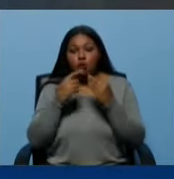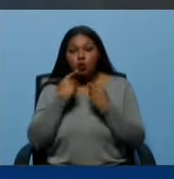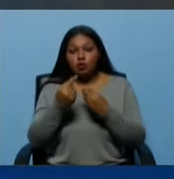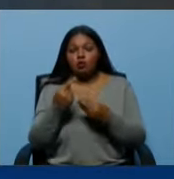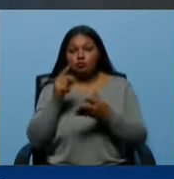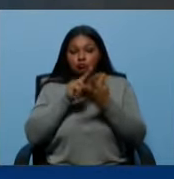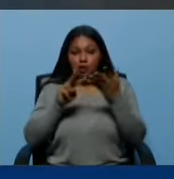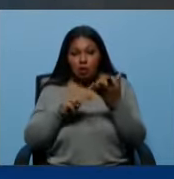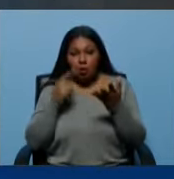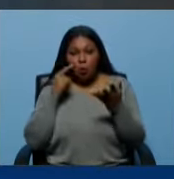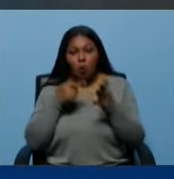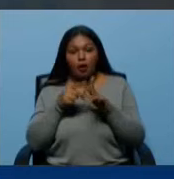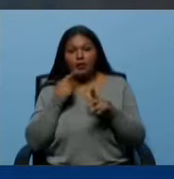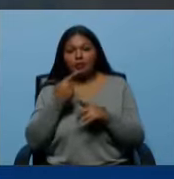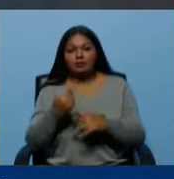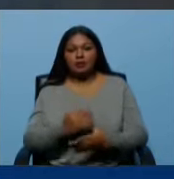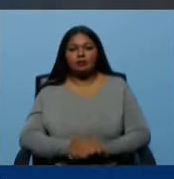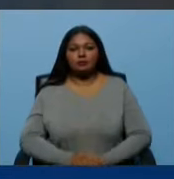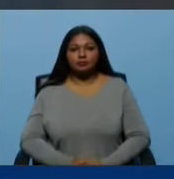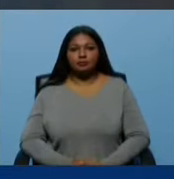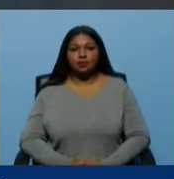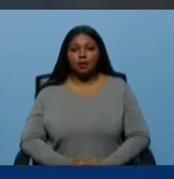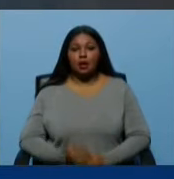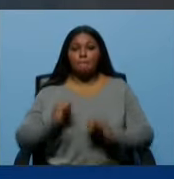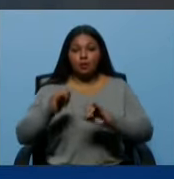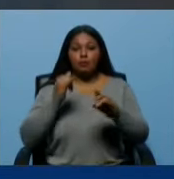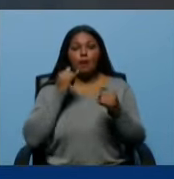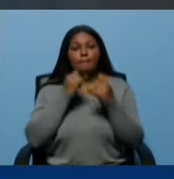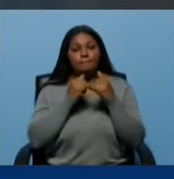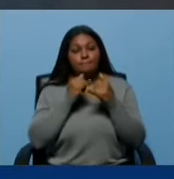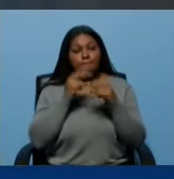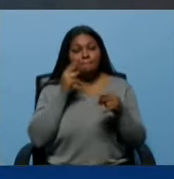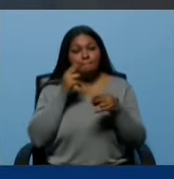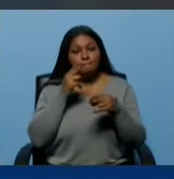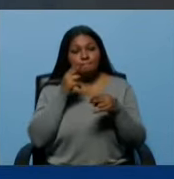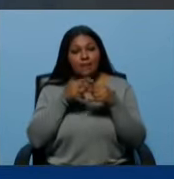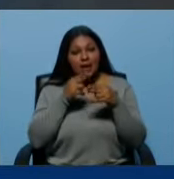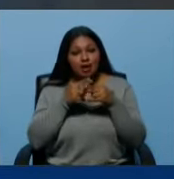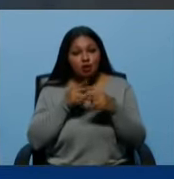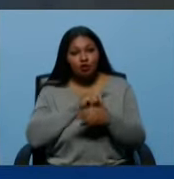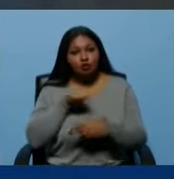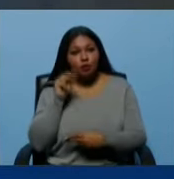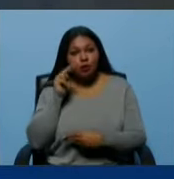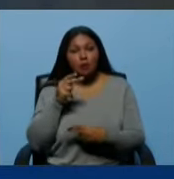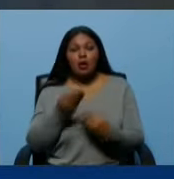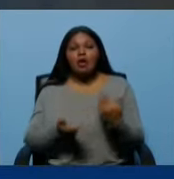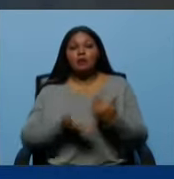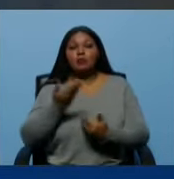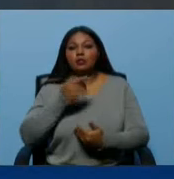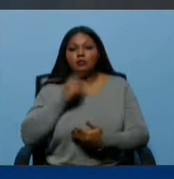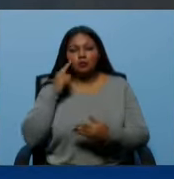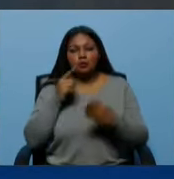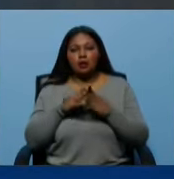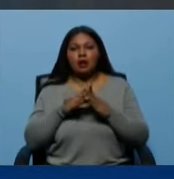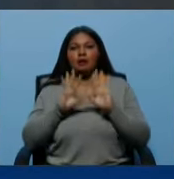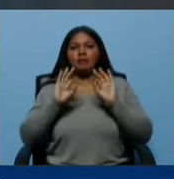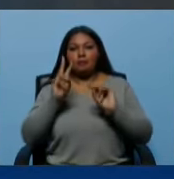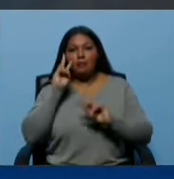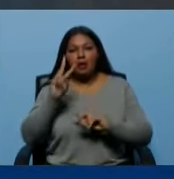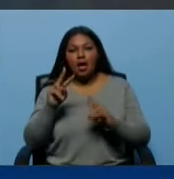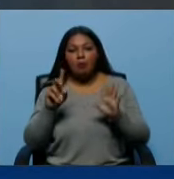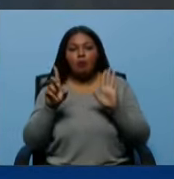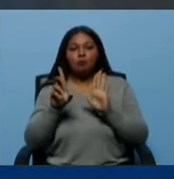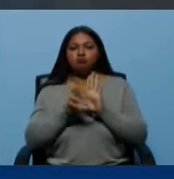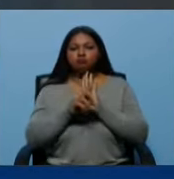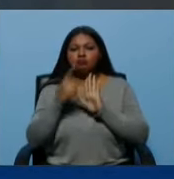Entonces, ante ese peligro, ante ese peligro, es indispensable que legislemos, no